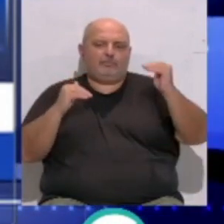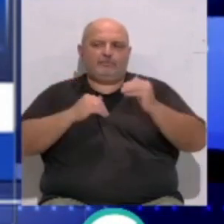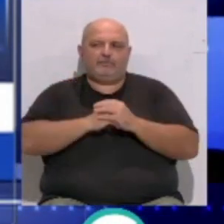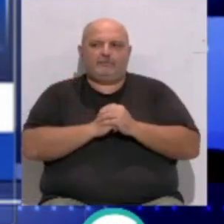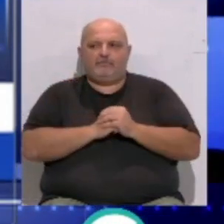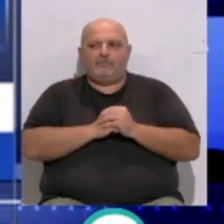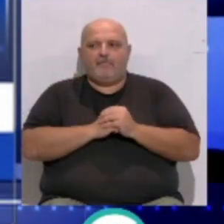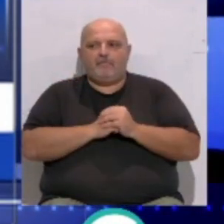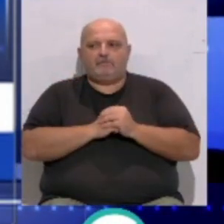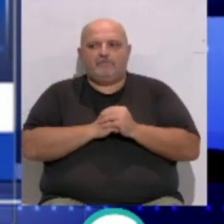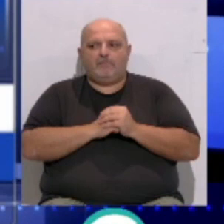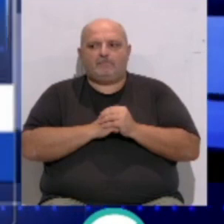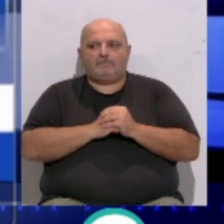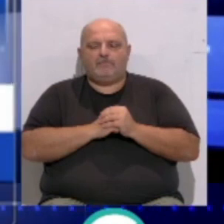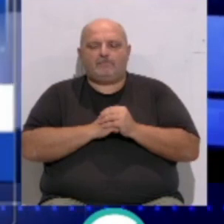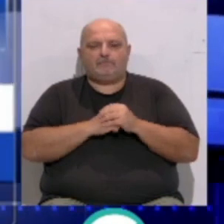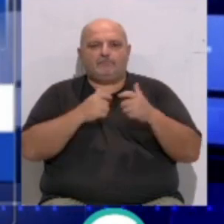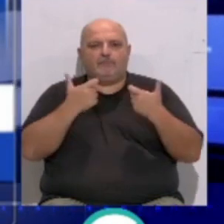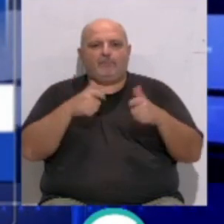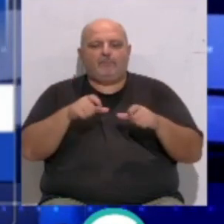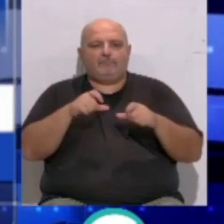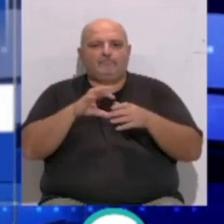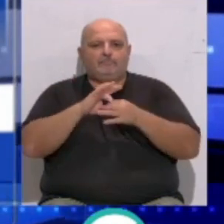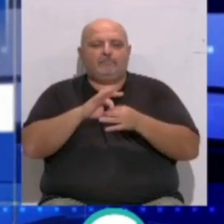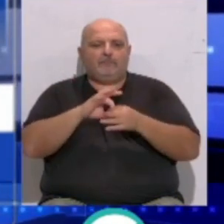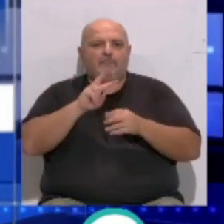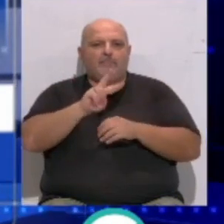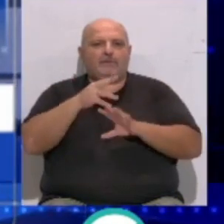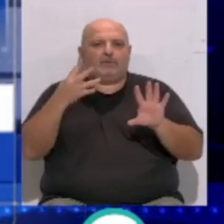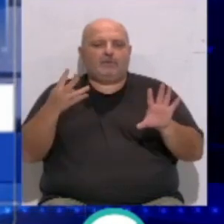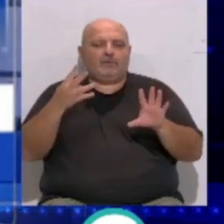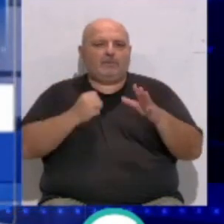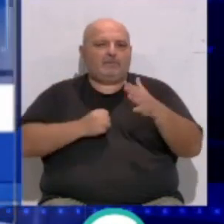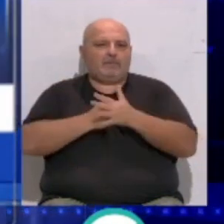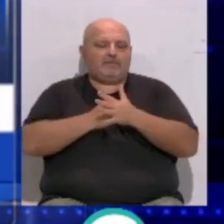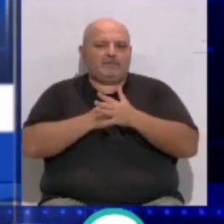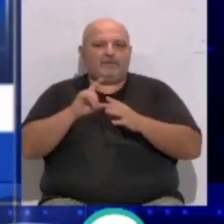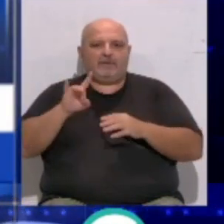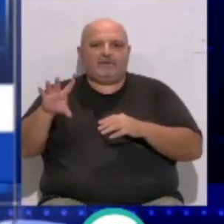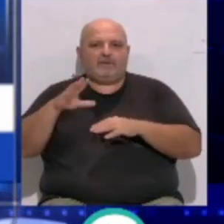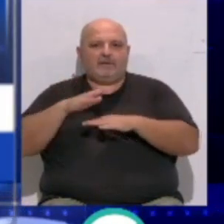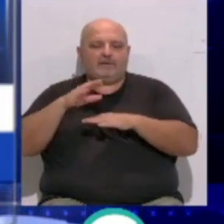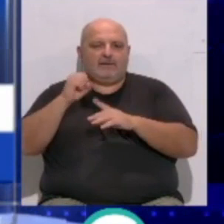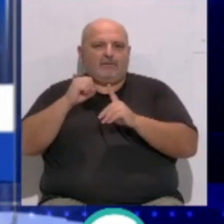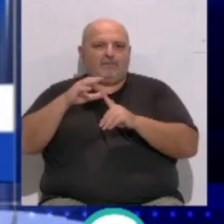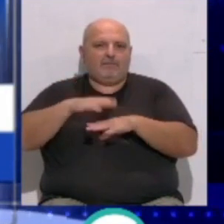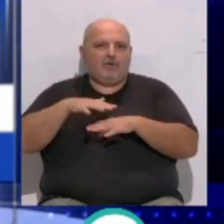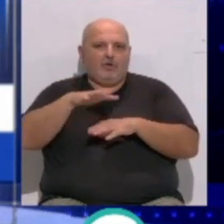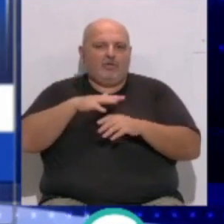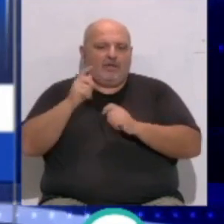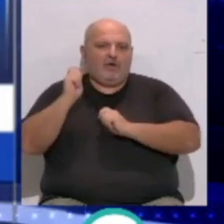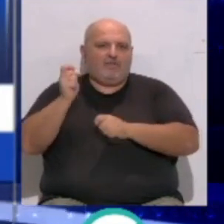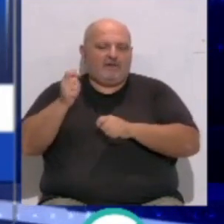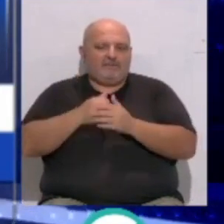que marcarán entre los 29 grados de máxima y los 15 grados de mínima de Olvera.